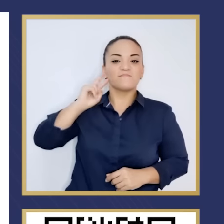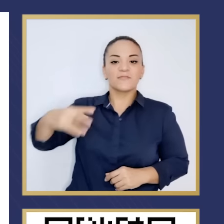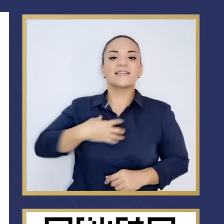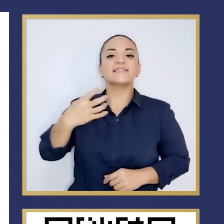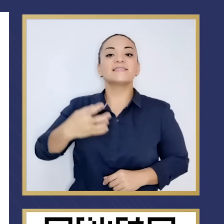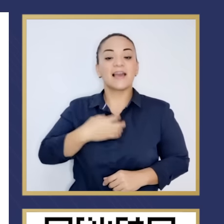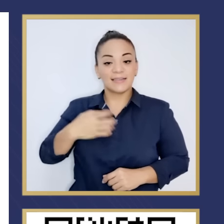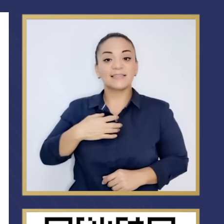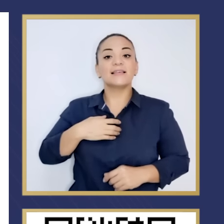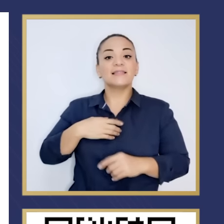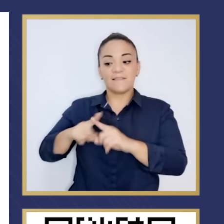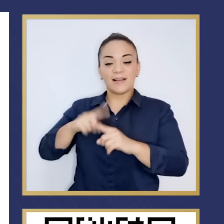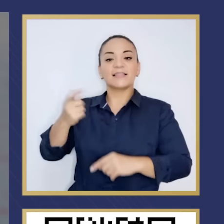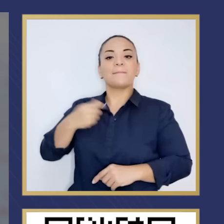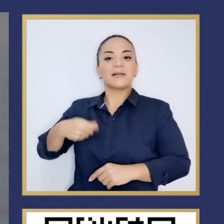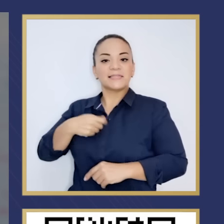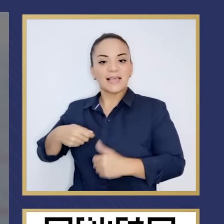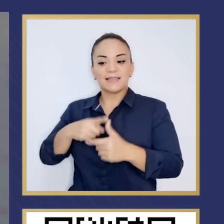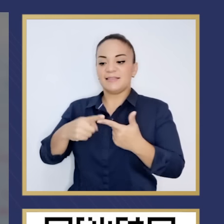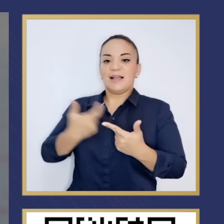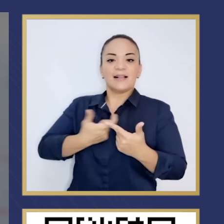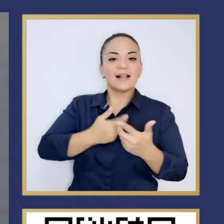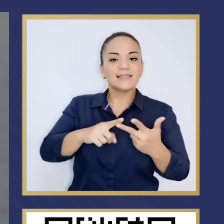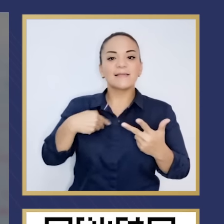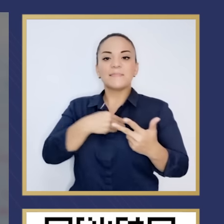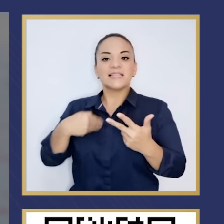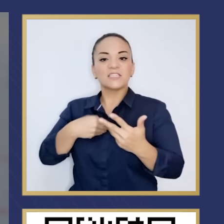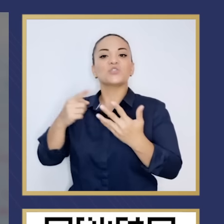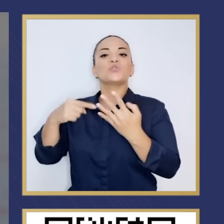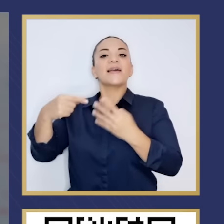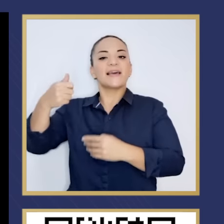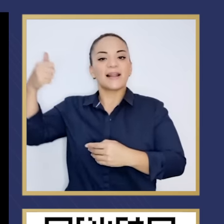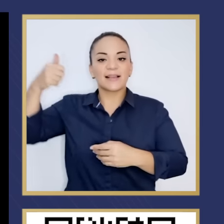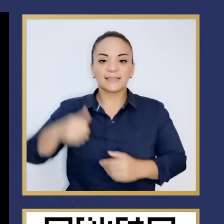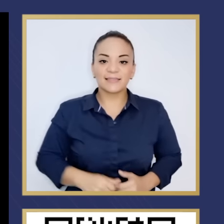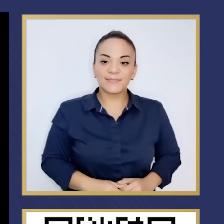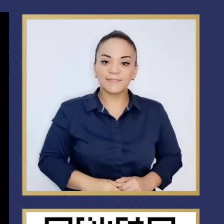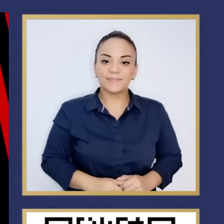constantes quejas de presidentes, alcaldes, ministros y jerarcas.